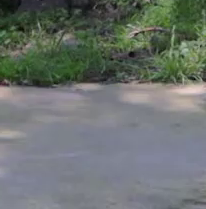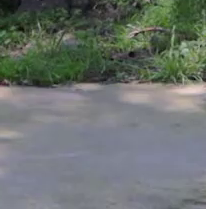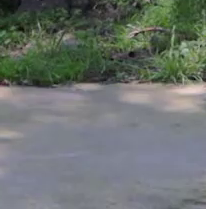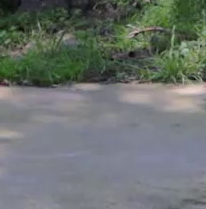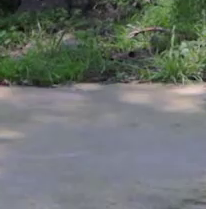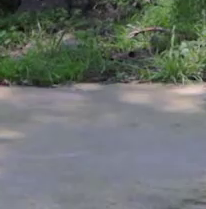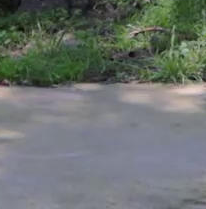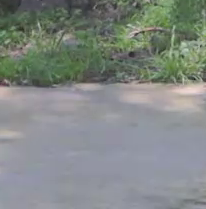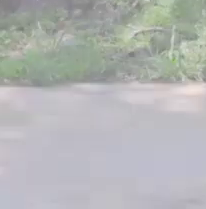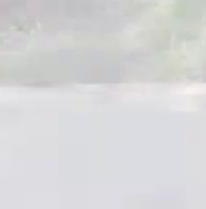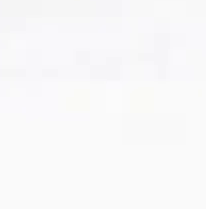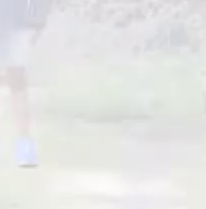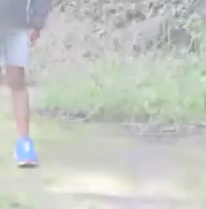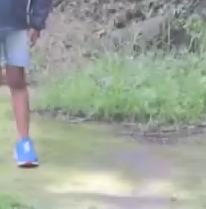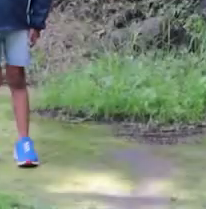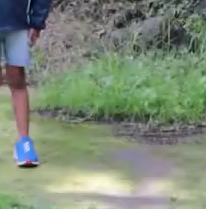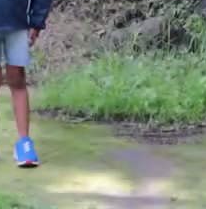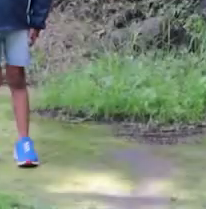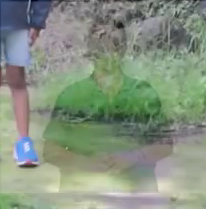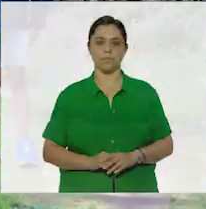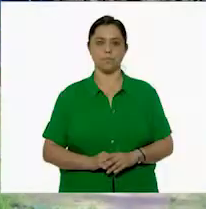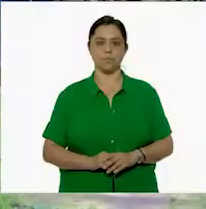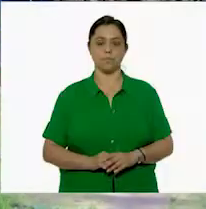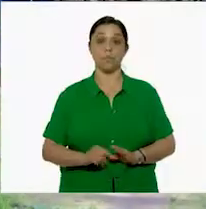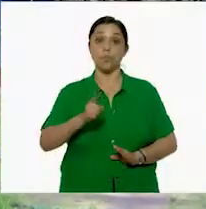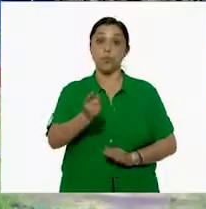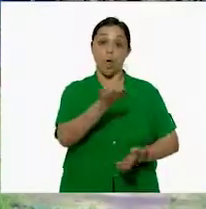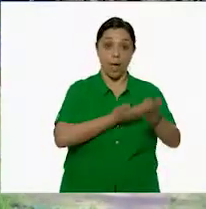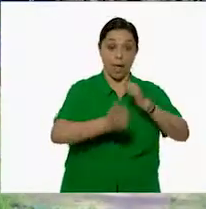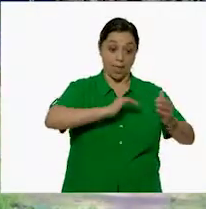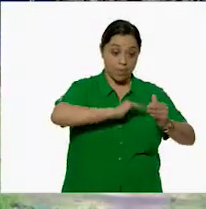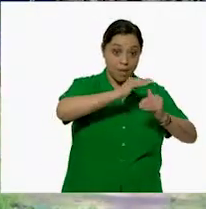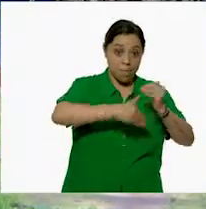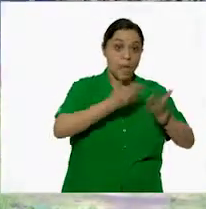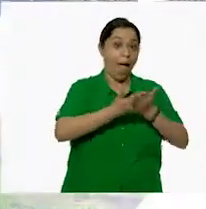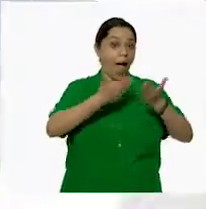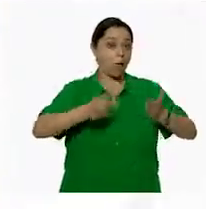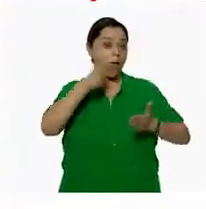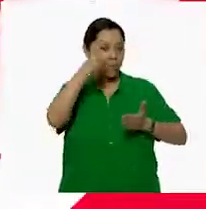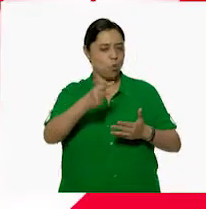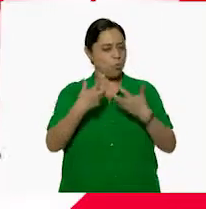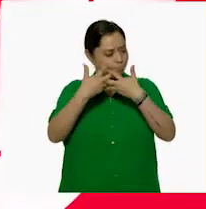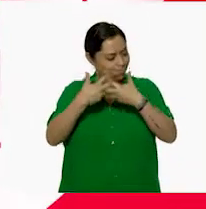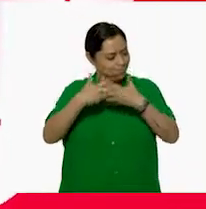Respiramos profundo. Bien. Y después de cada pausa, activa tu mente.